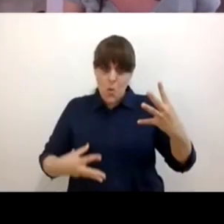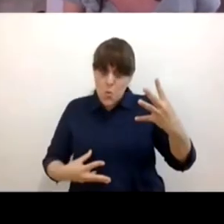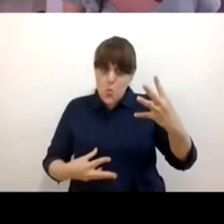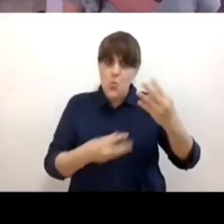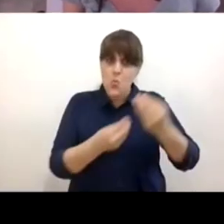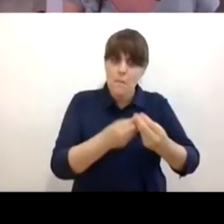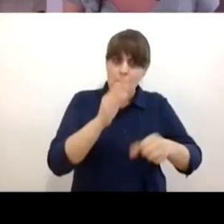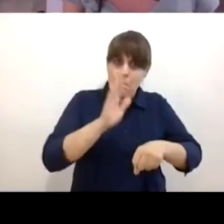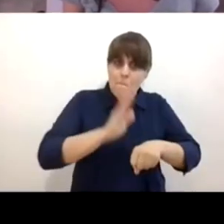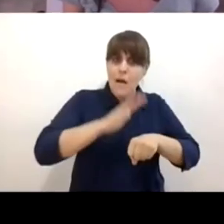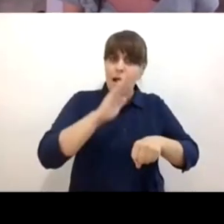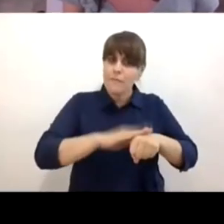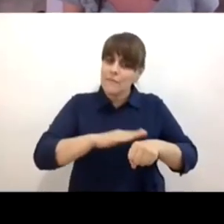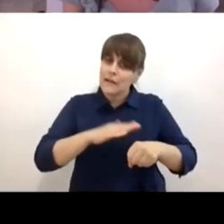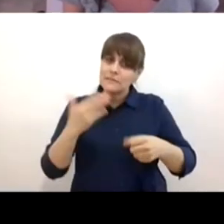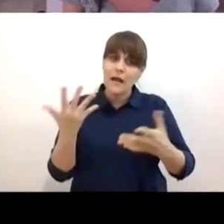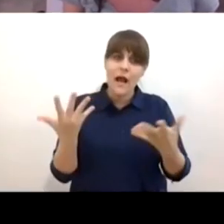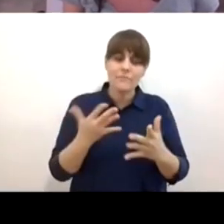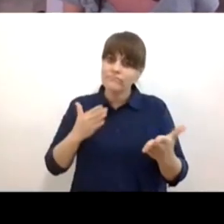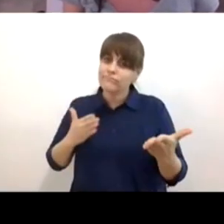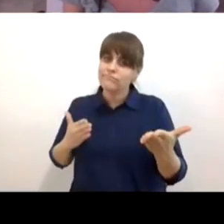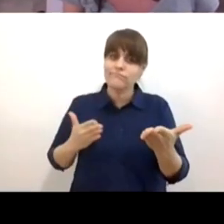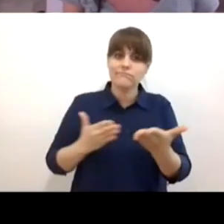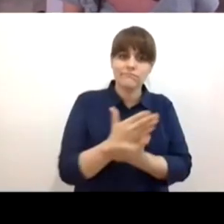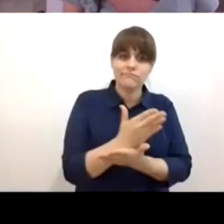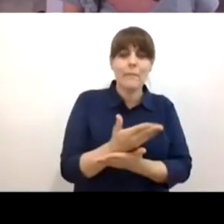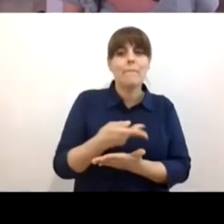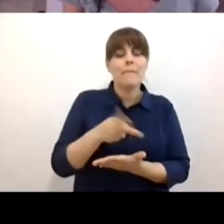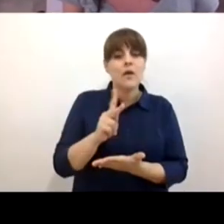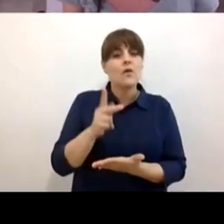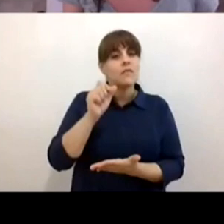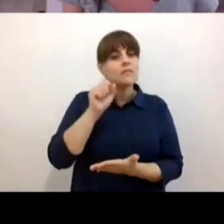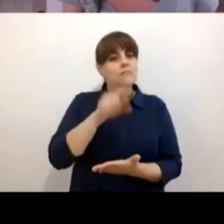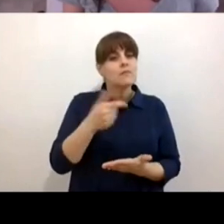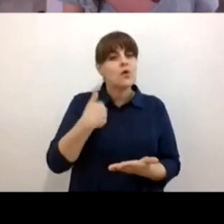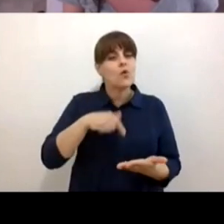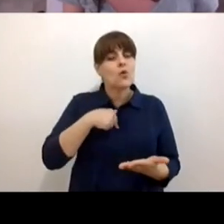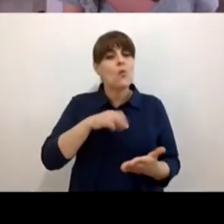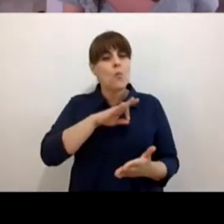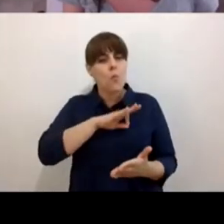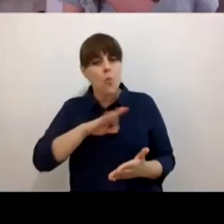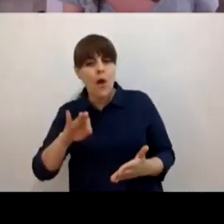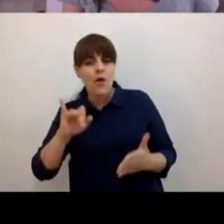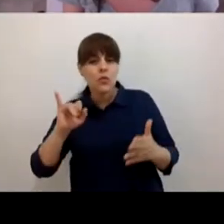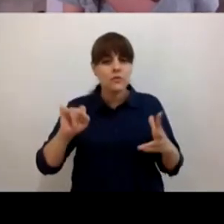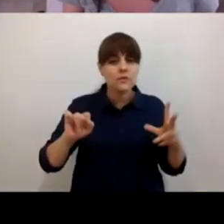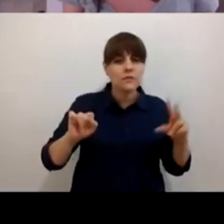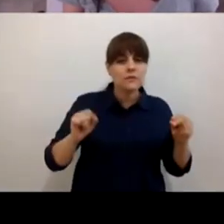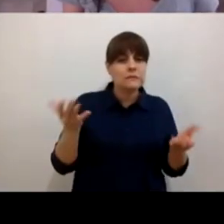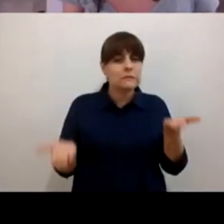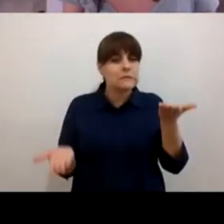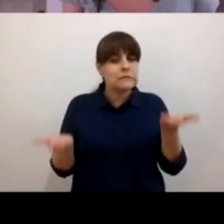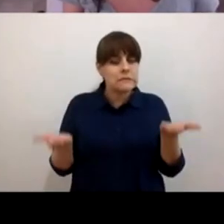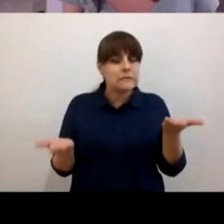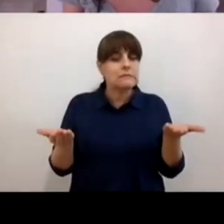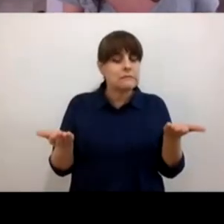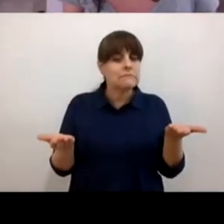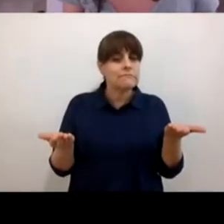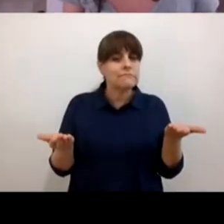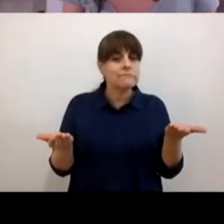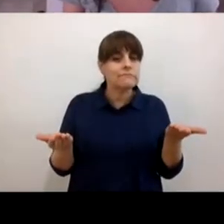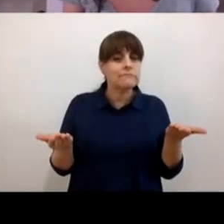pero también nos hace sentir en la balanza las capacidades y las posibilidades que finalmente de lo que va la cosa es de que